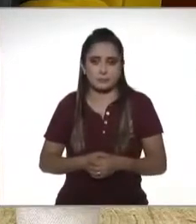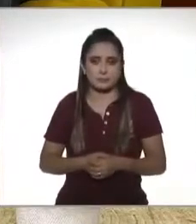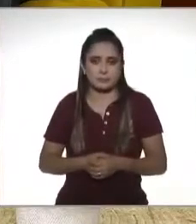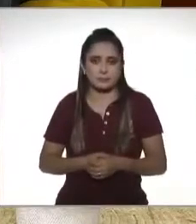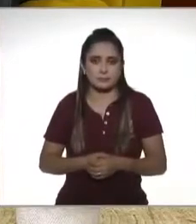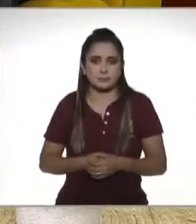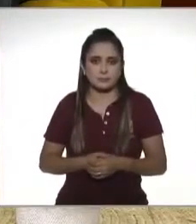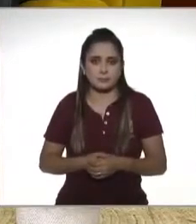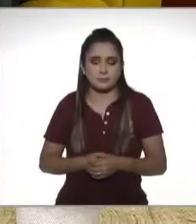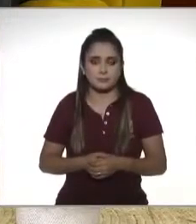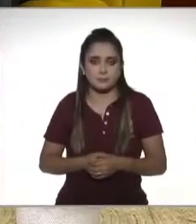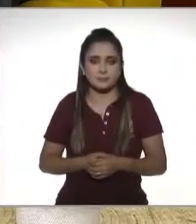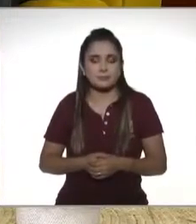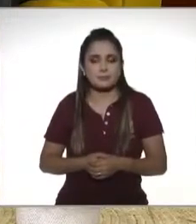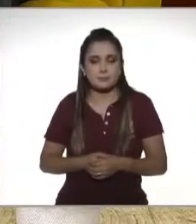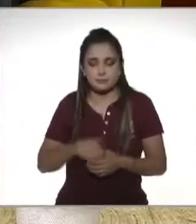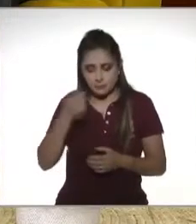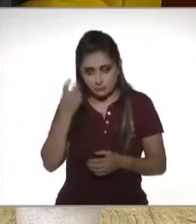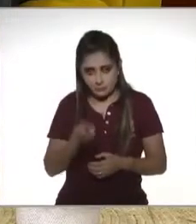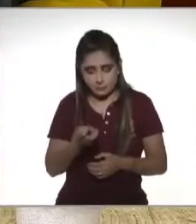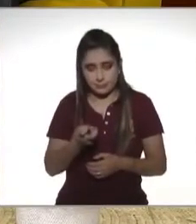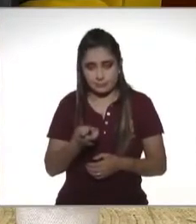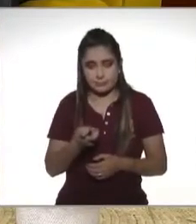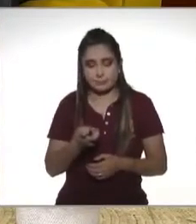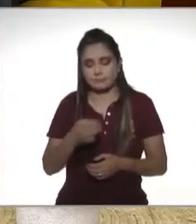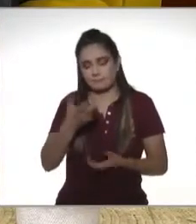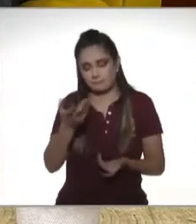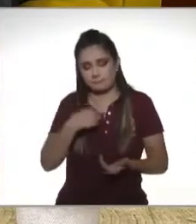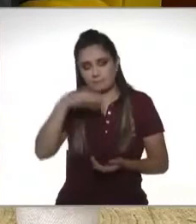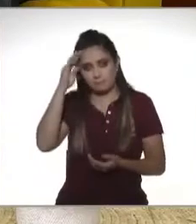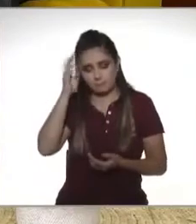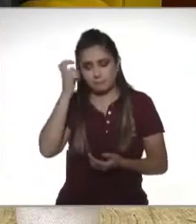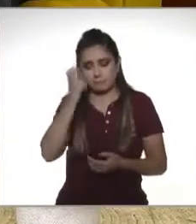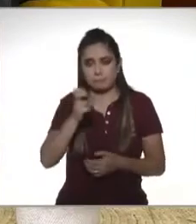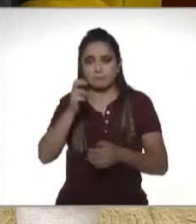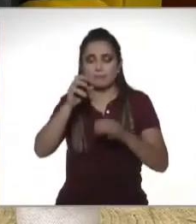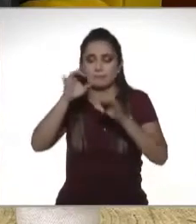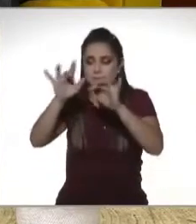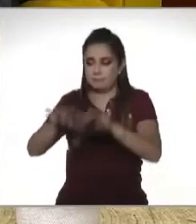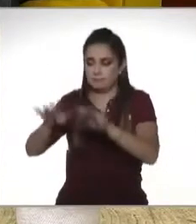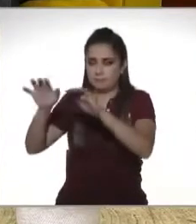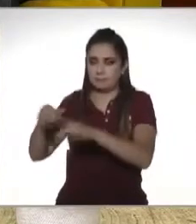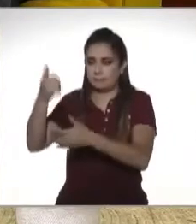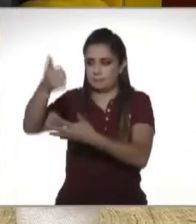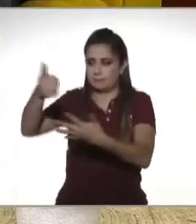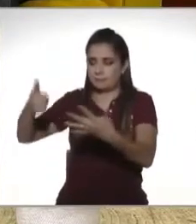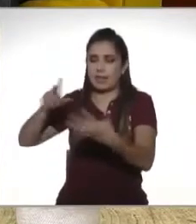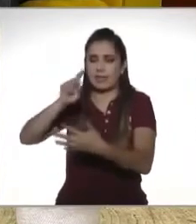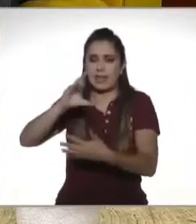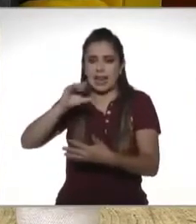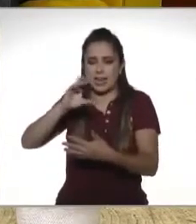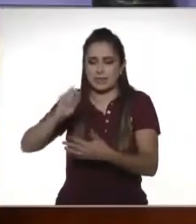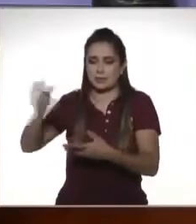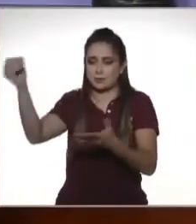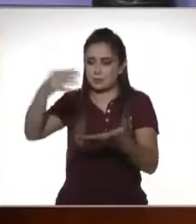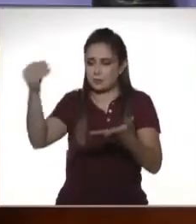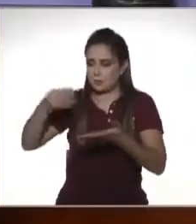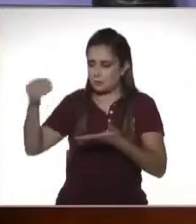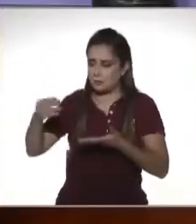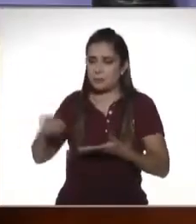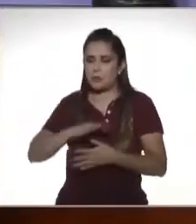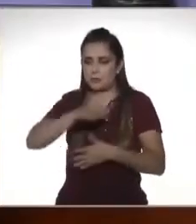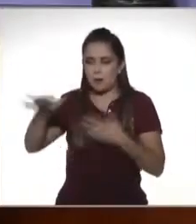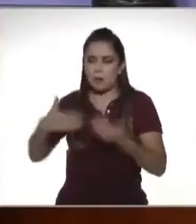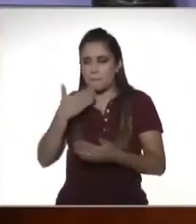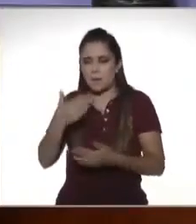bajo esa temática consideramos que la declaración que yo presenté pues está bien ahora sí que está bien hasta